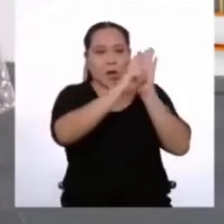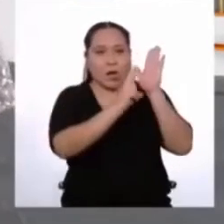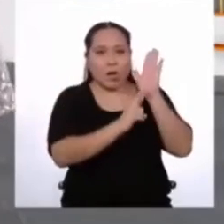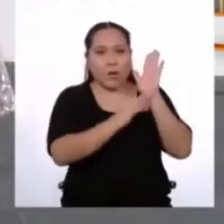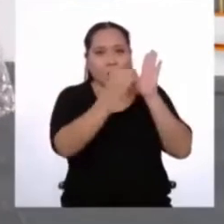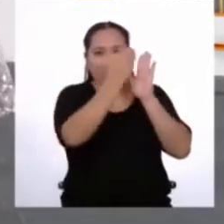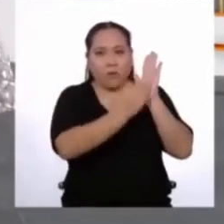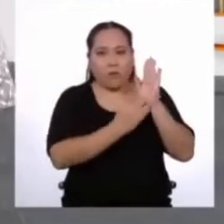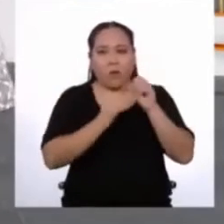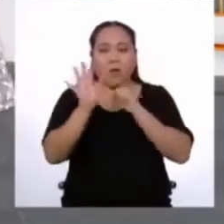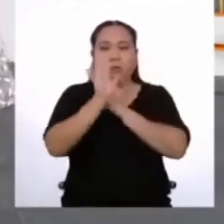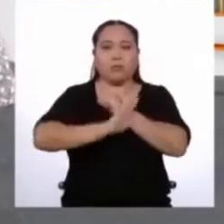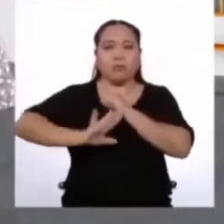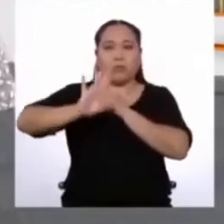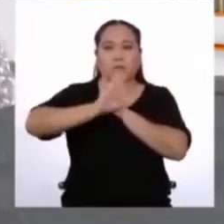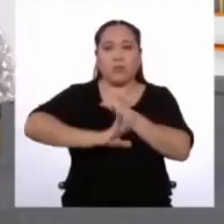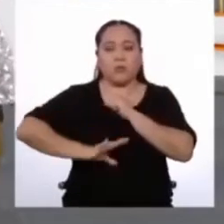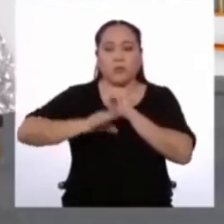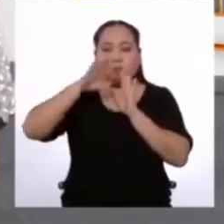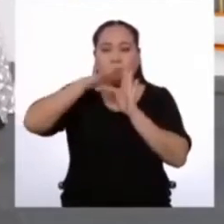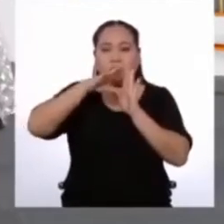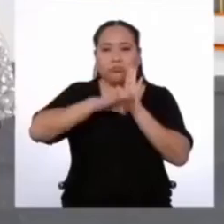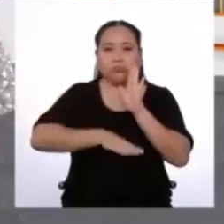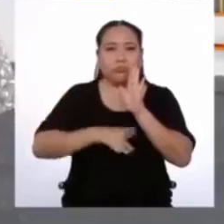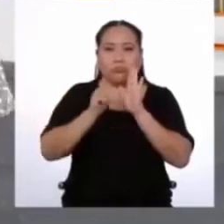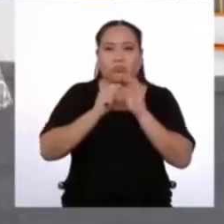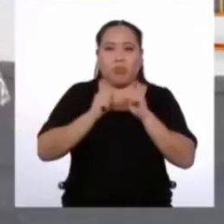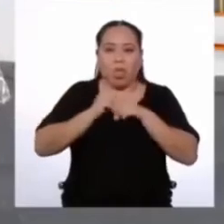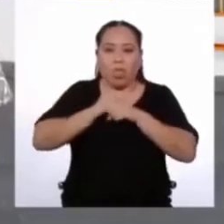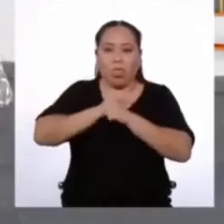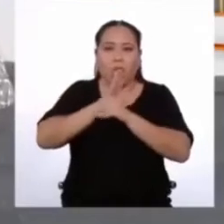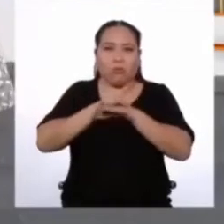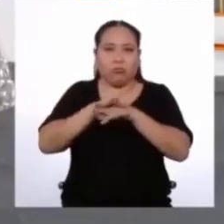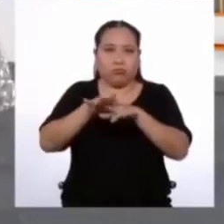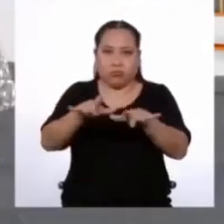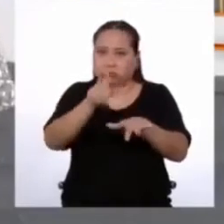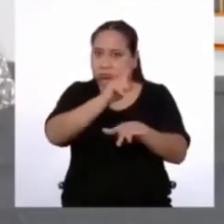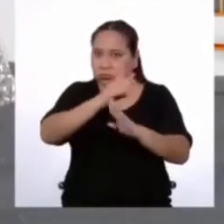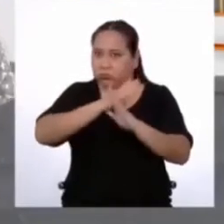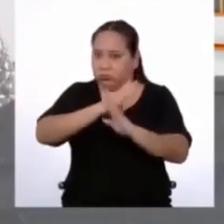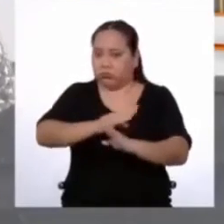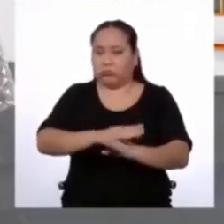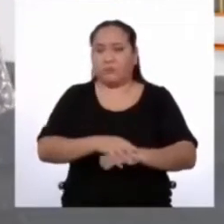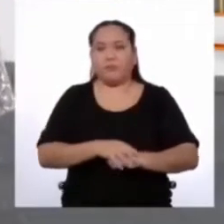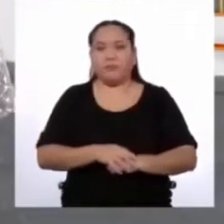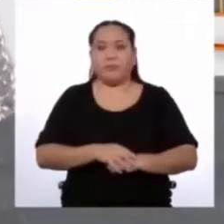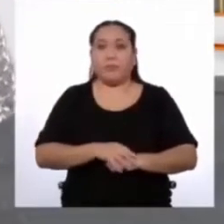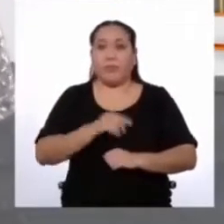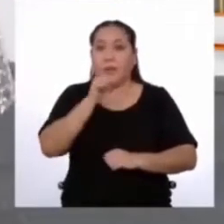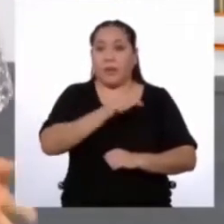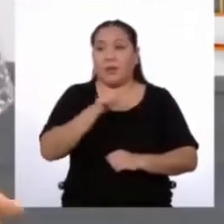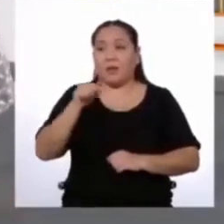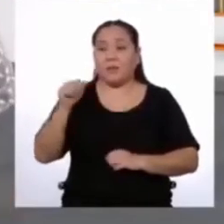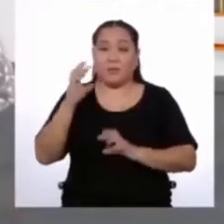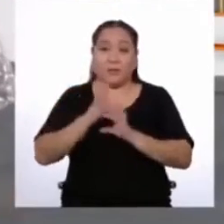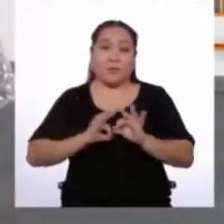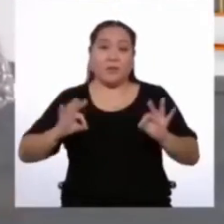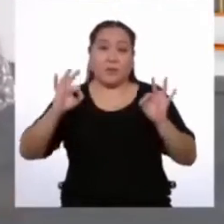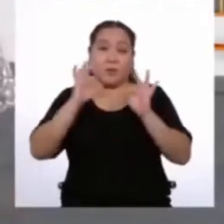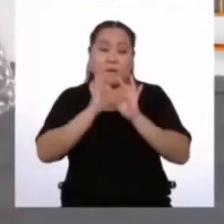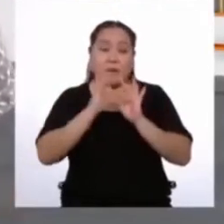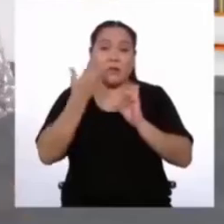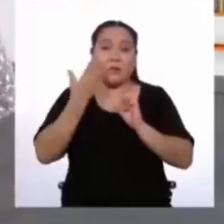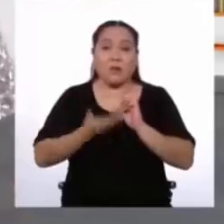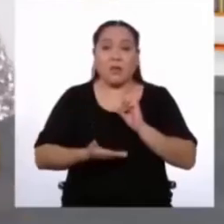mantenerse seguros y disminuir al máximo el riesgo de que se propague el coronavirus? Cosas como estas evidencian la